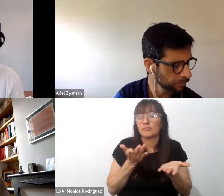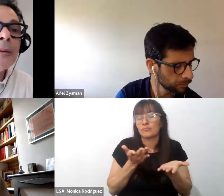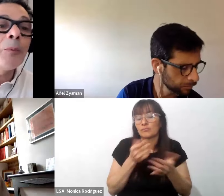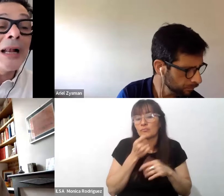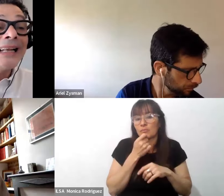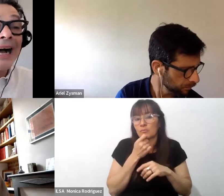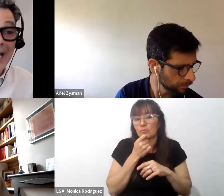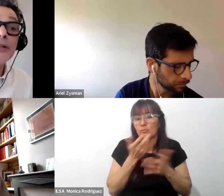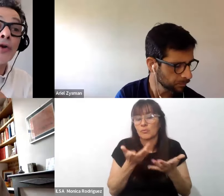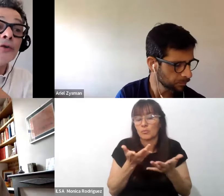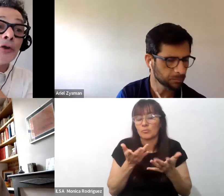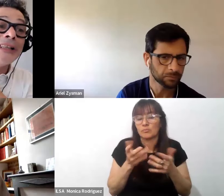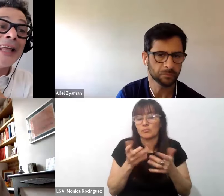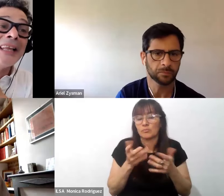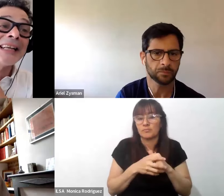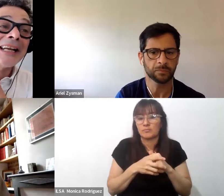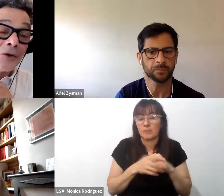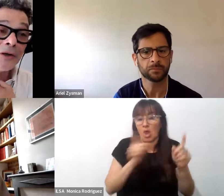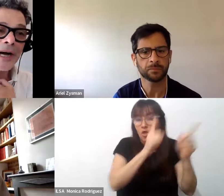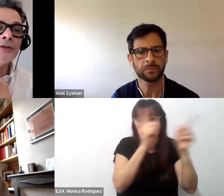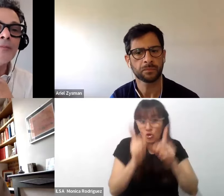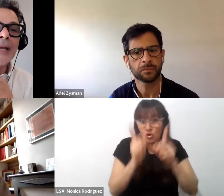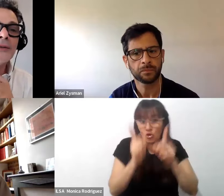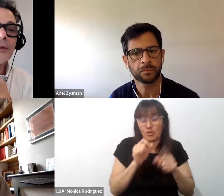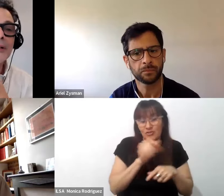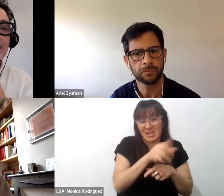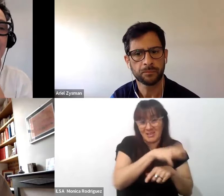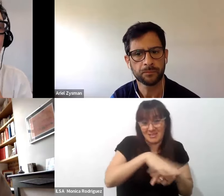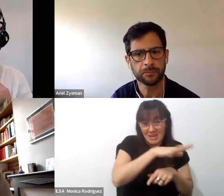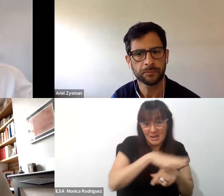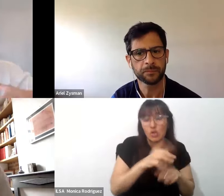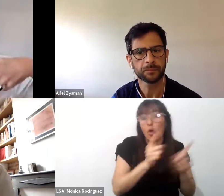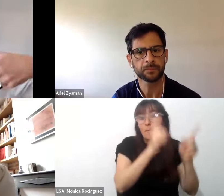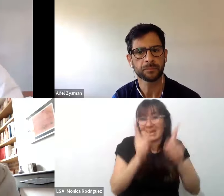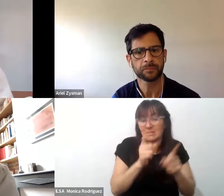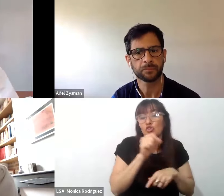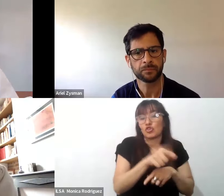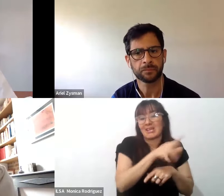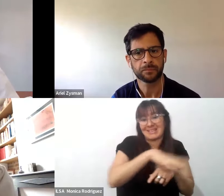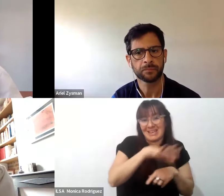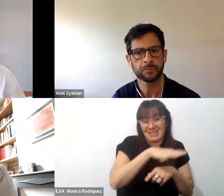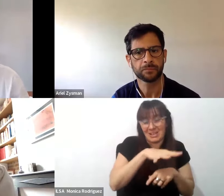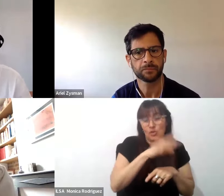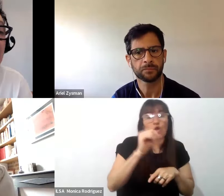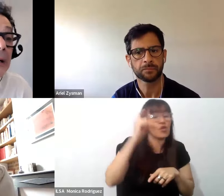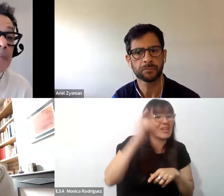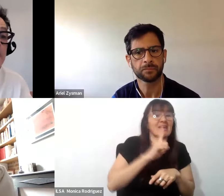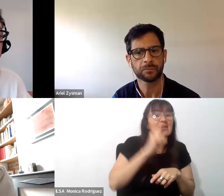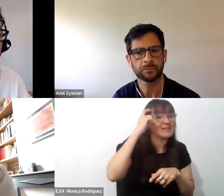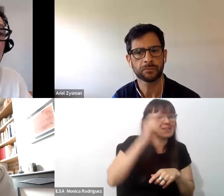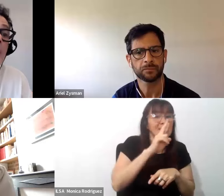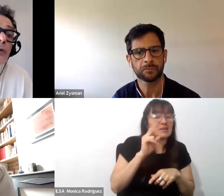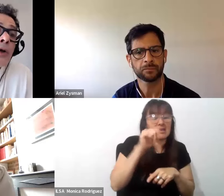al campo a esos docentes de terreno a esos maestros de terreno todo el bagaje instrumental